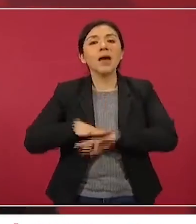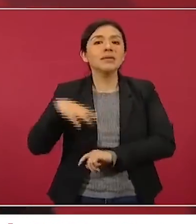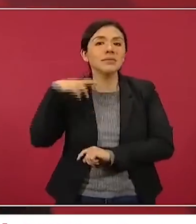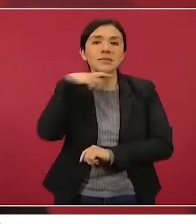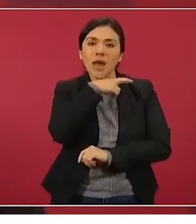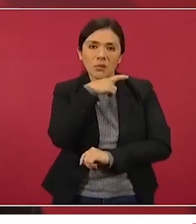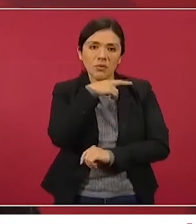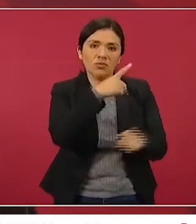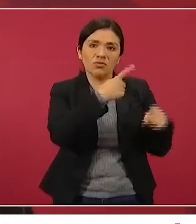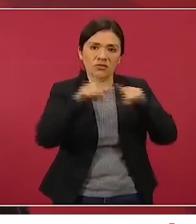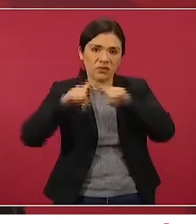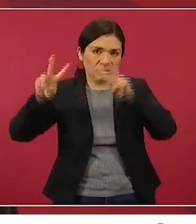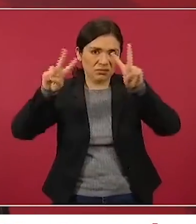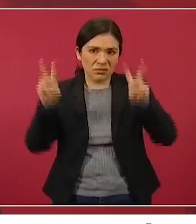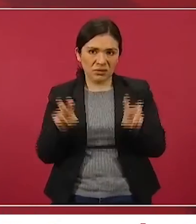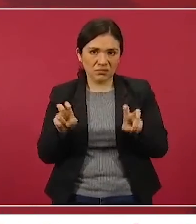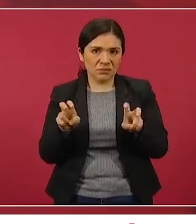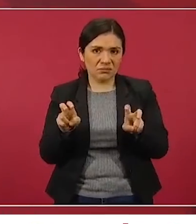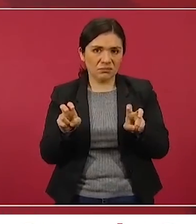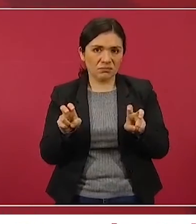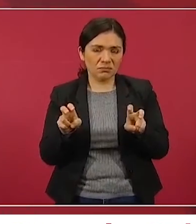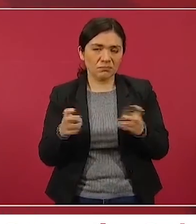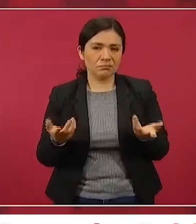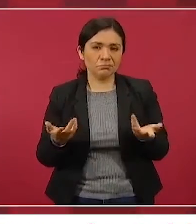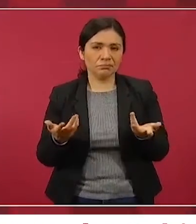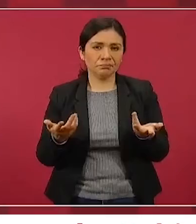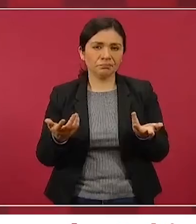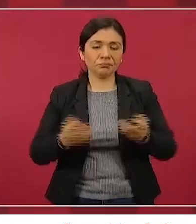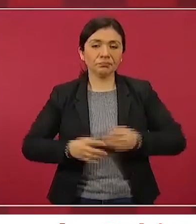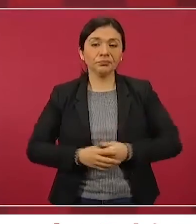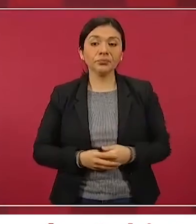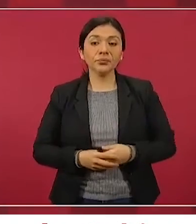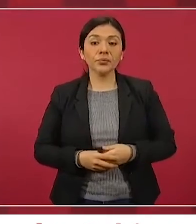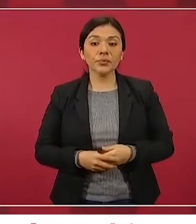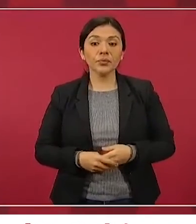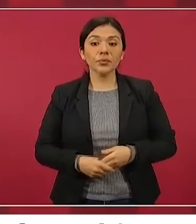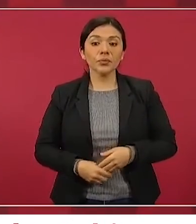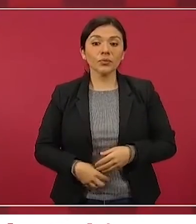los asuntos.